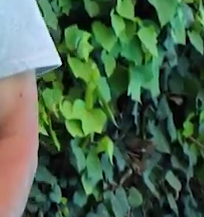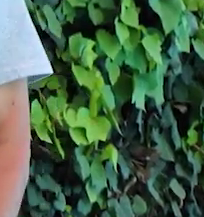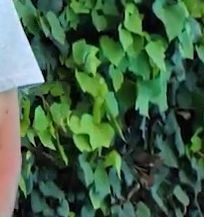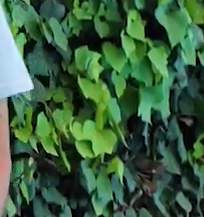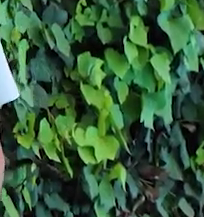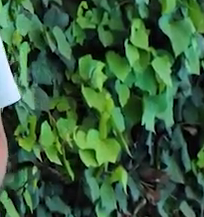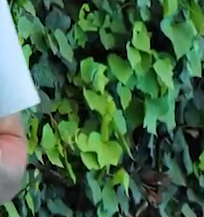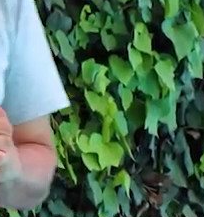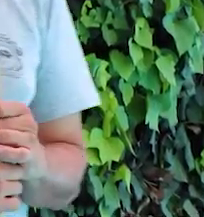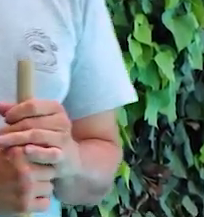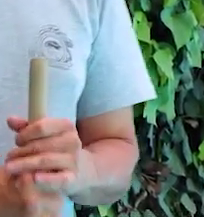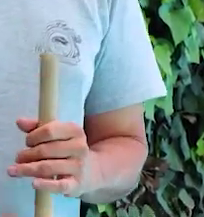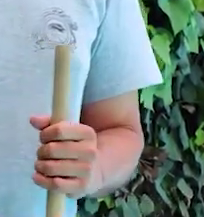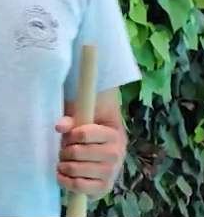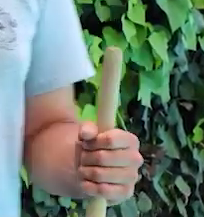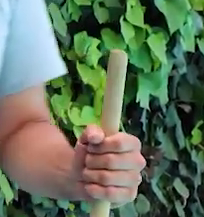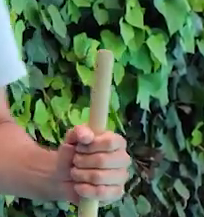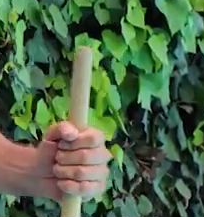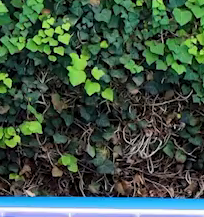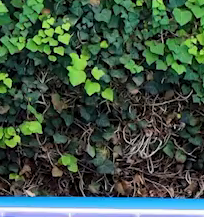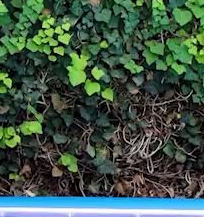Nada, ok, perfecto.